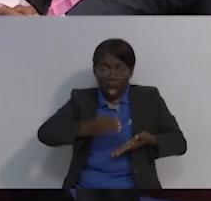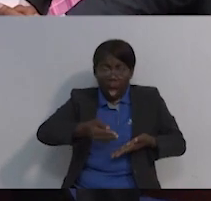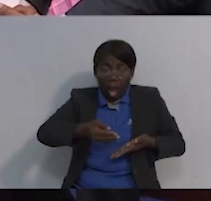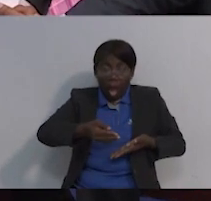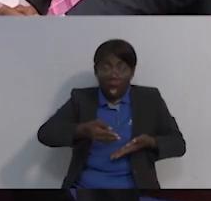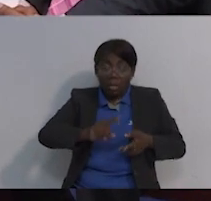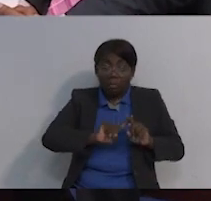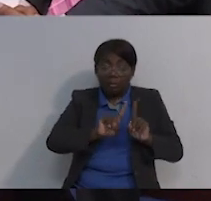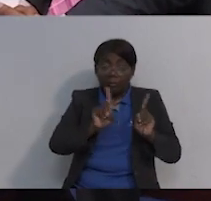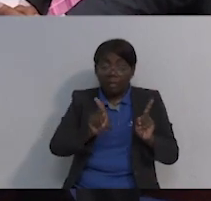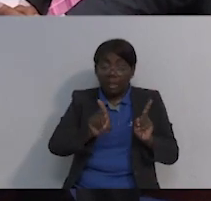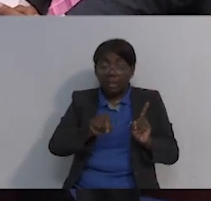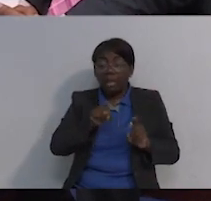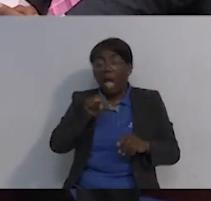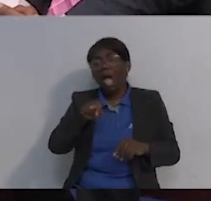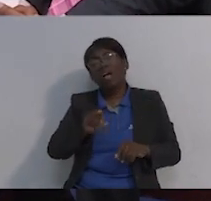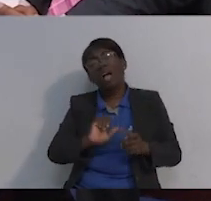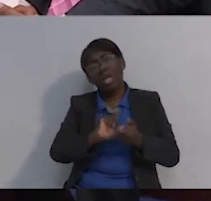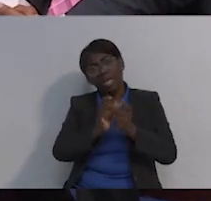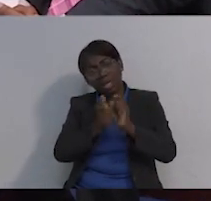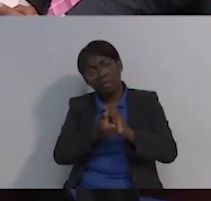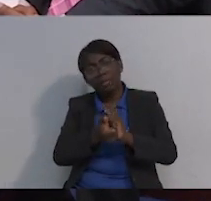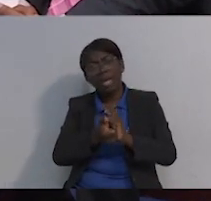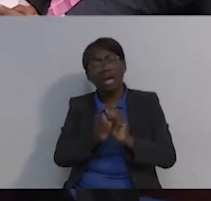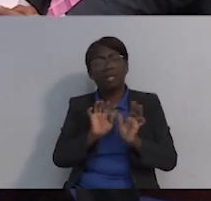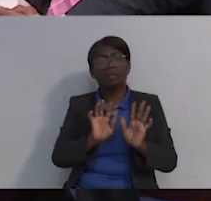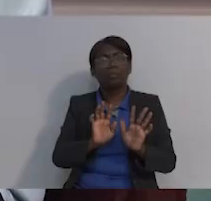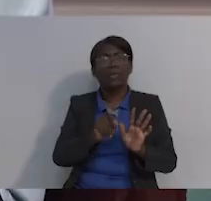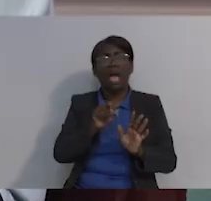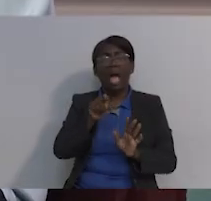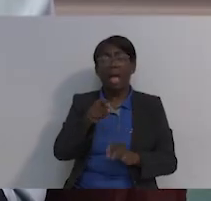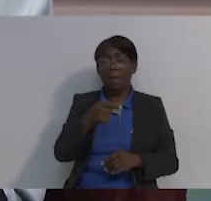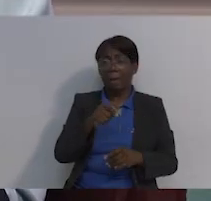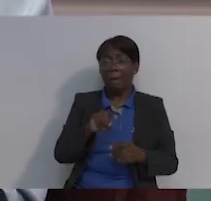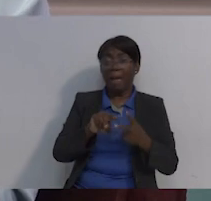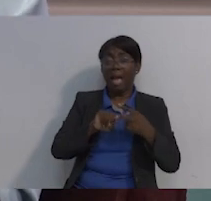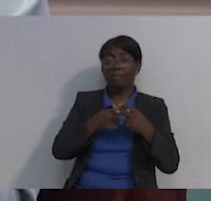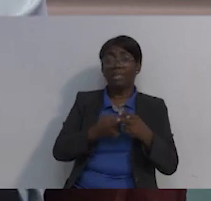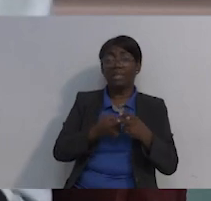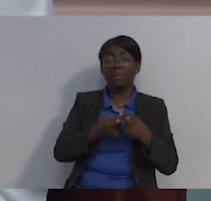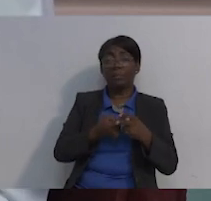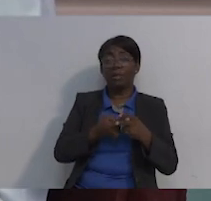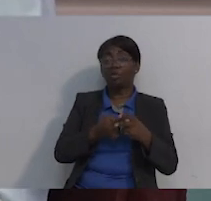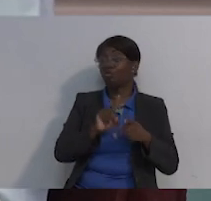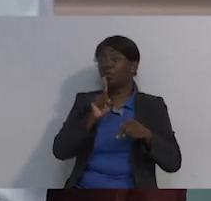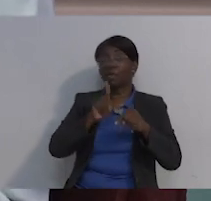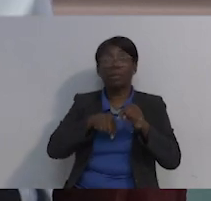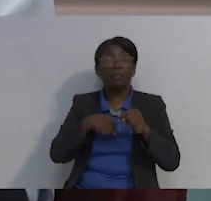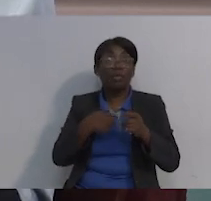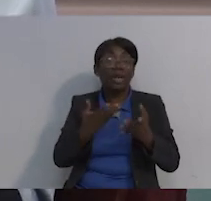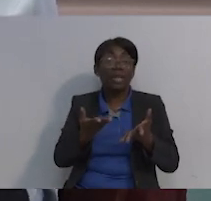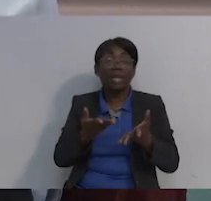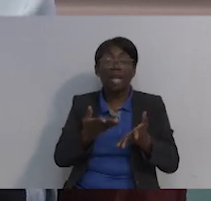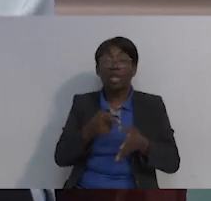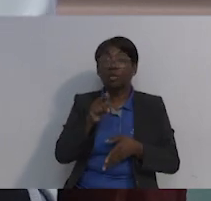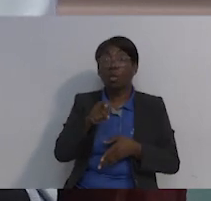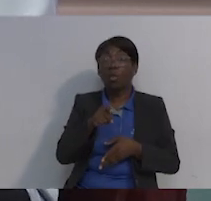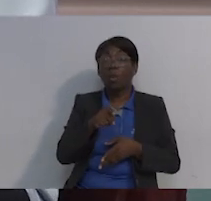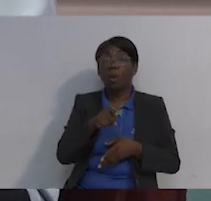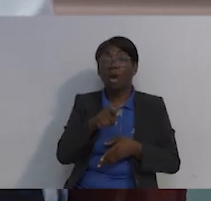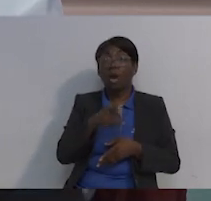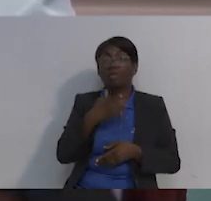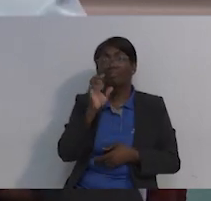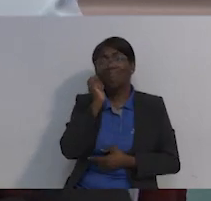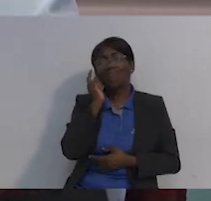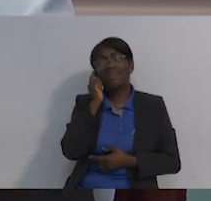no aplica, tú no tienes que irte de boca a pensar, es que este doctor no sabe nada. No, él sí sabe.